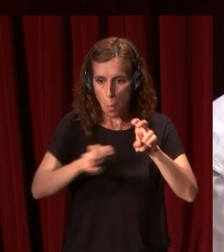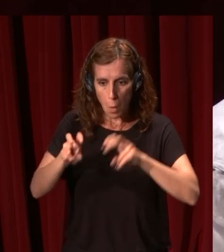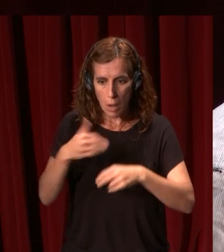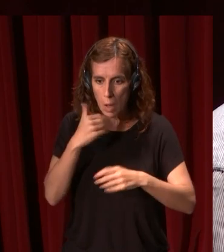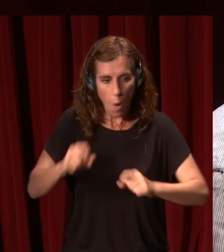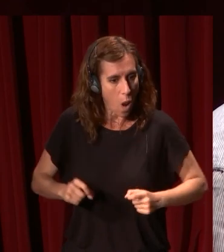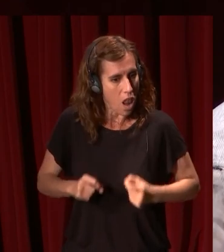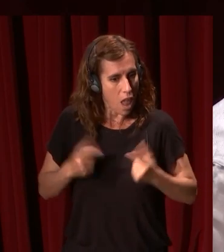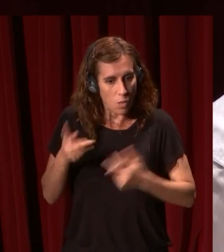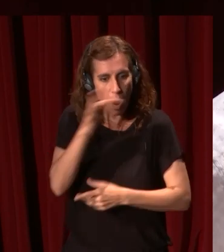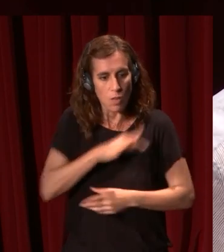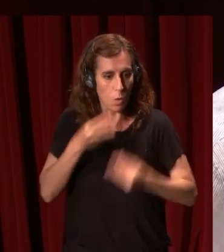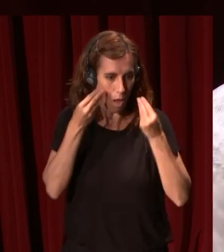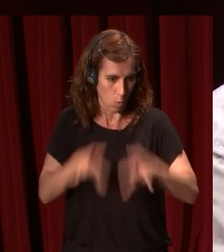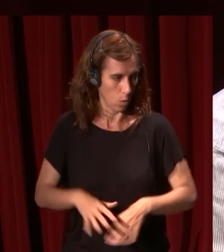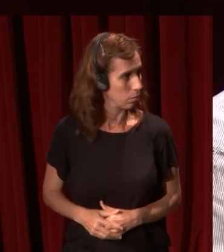teoría histórica detrás